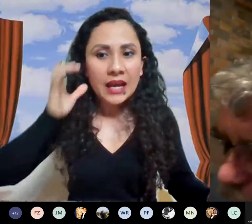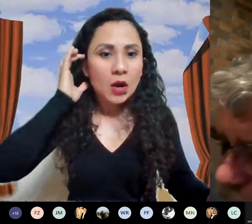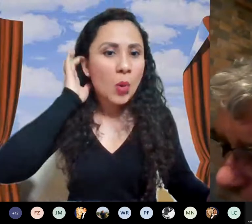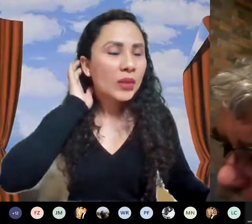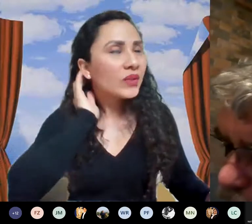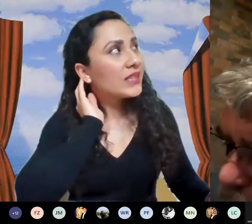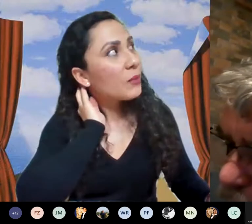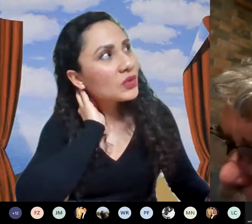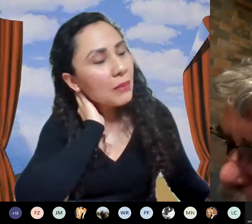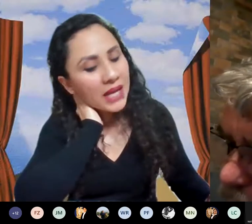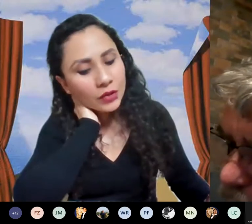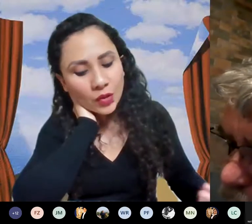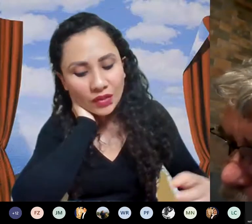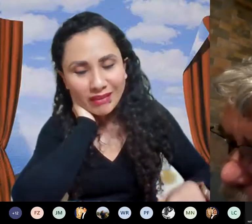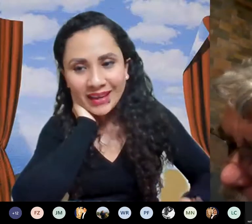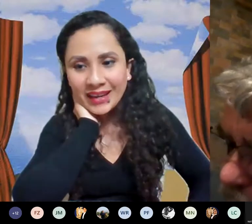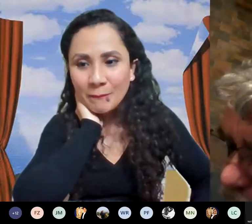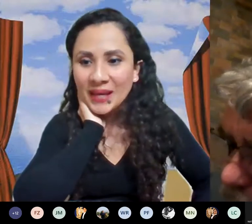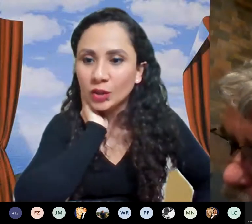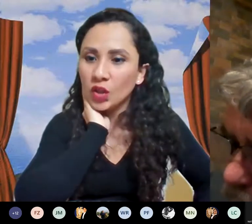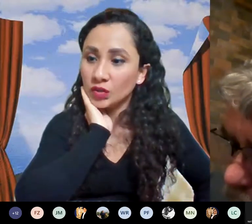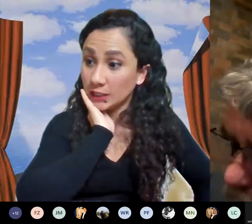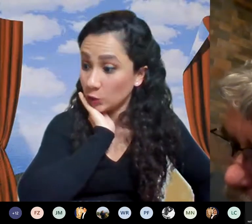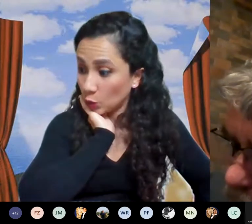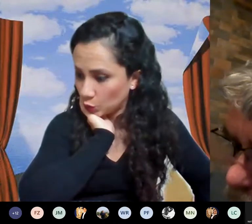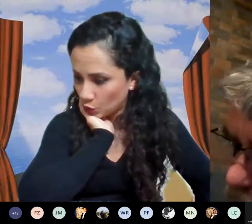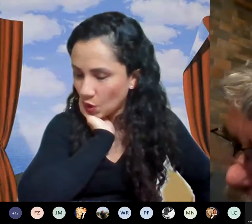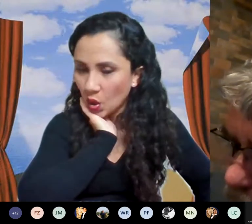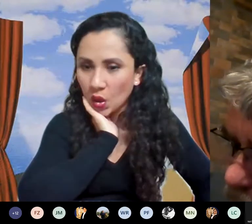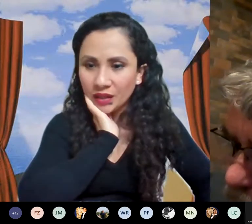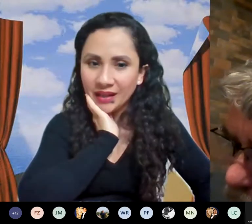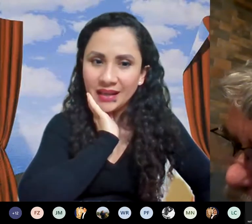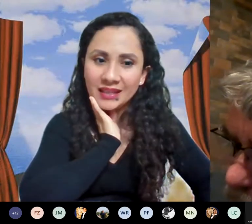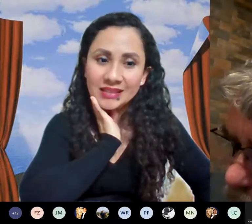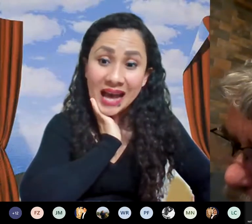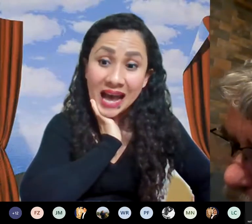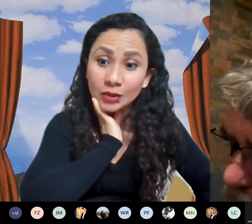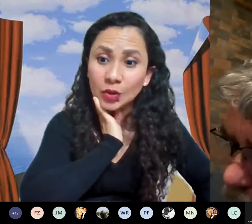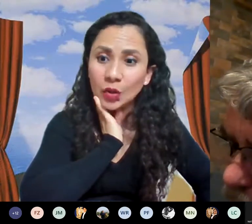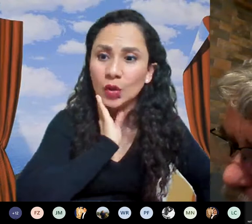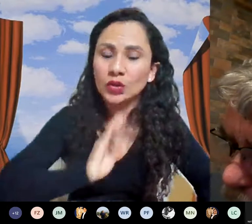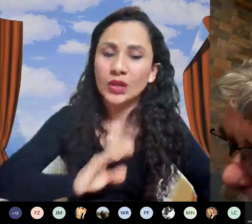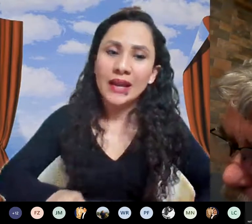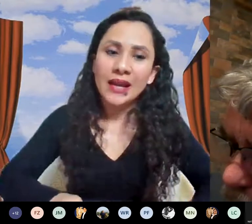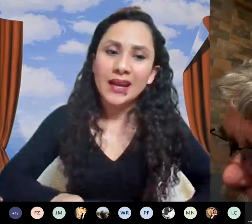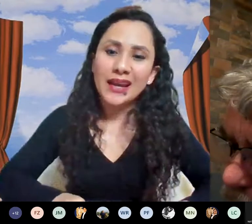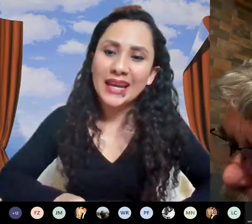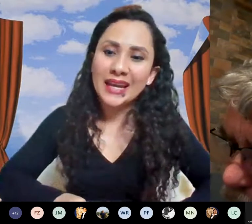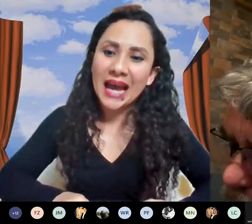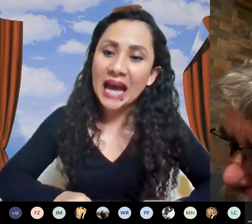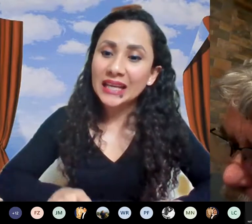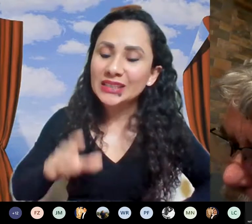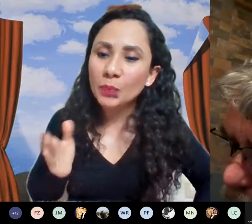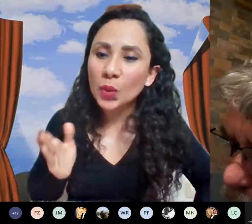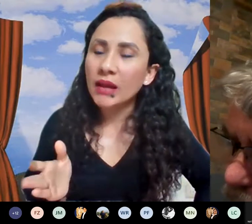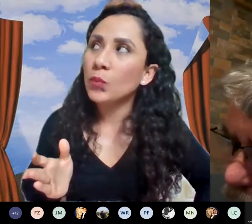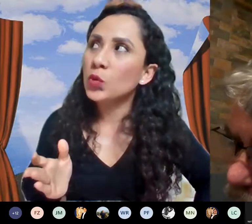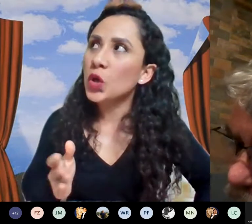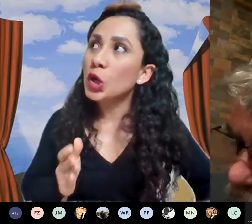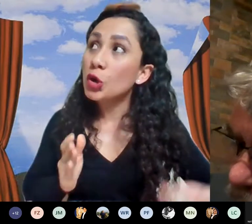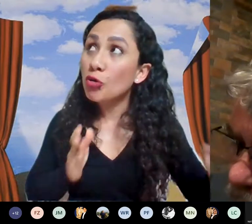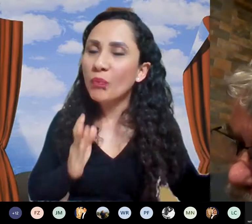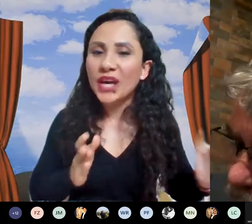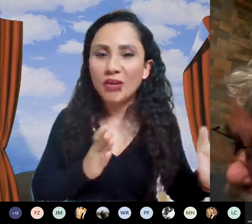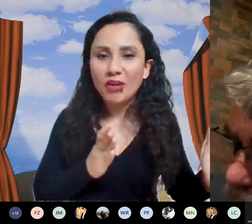grande cuando estamos hablando de métodos de solución exactos ahí se